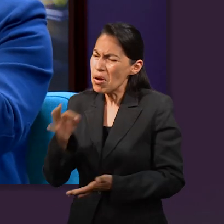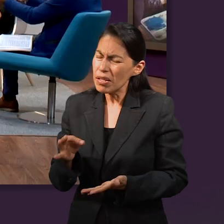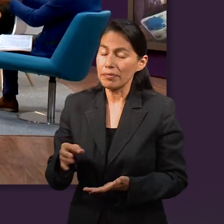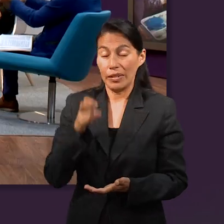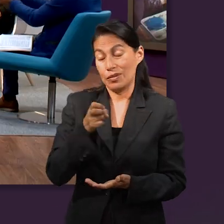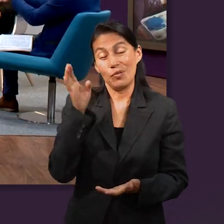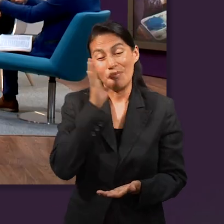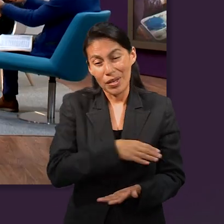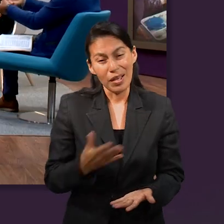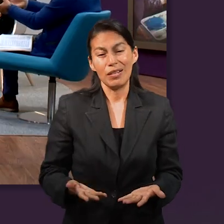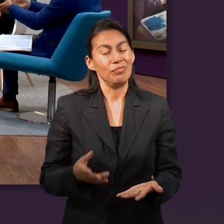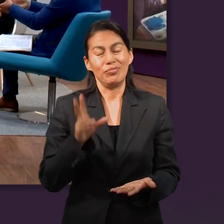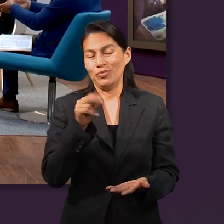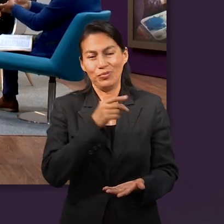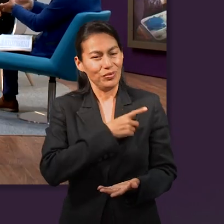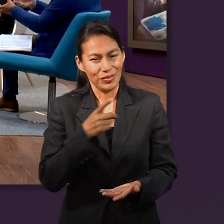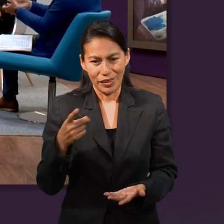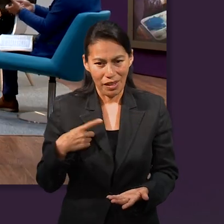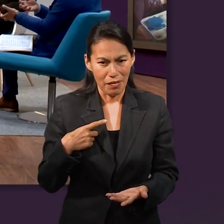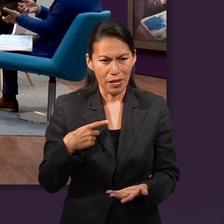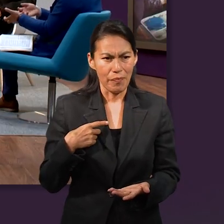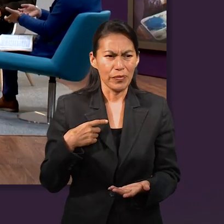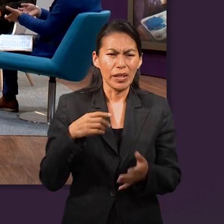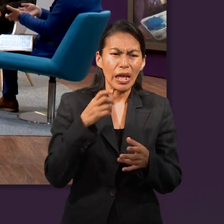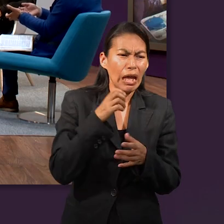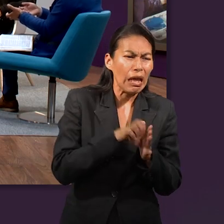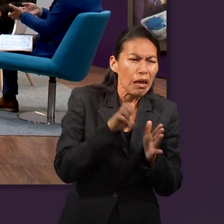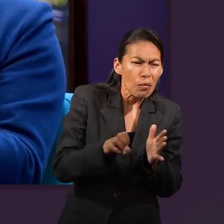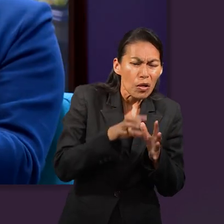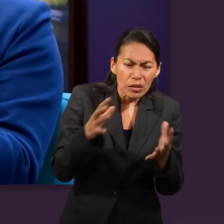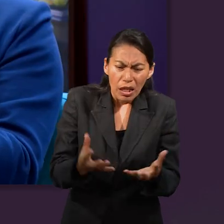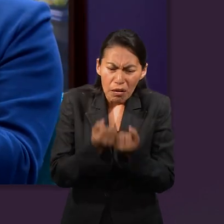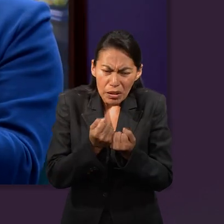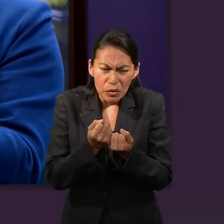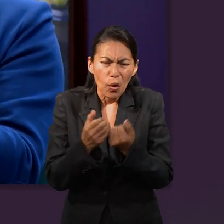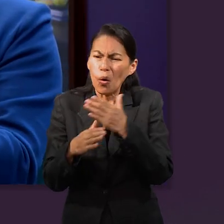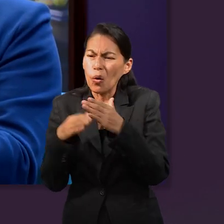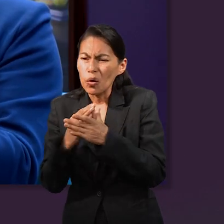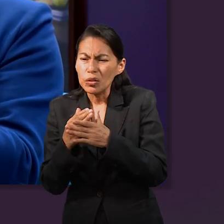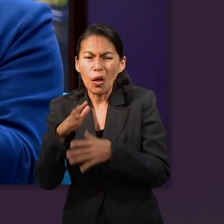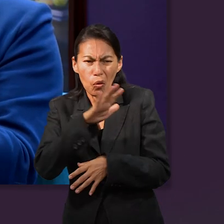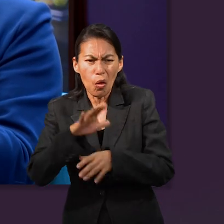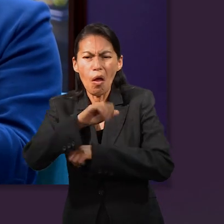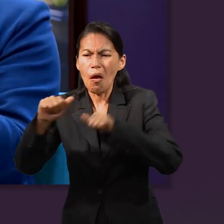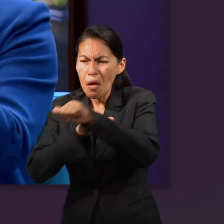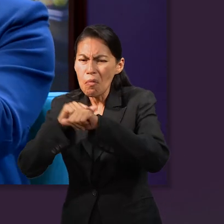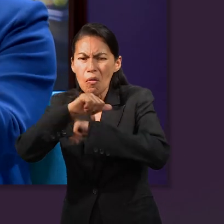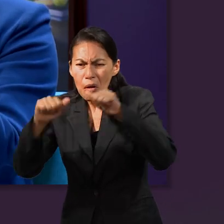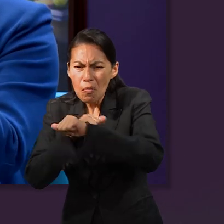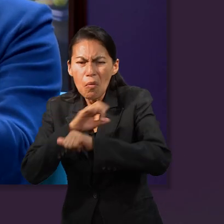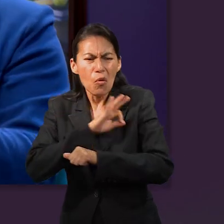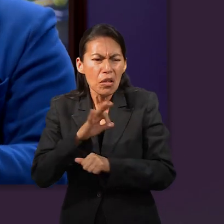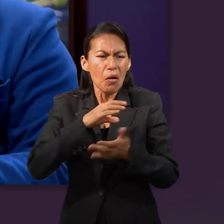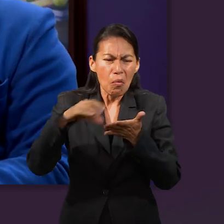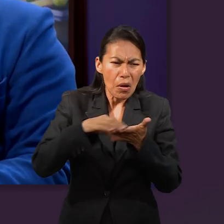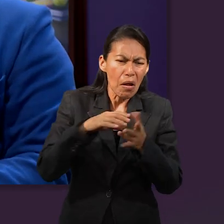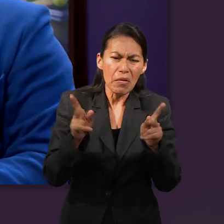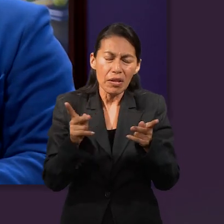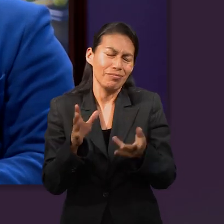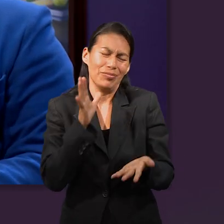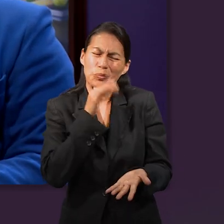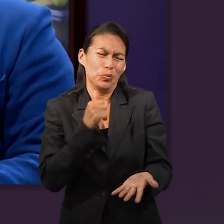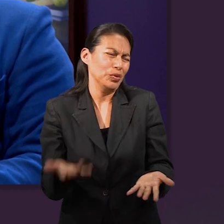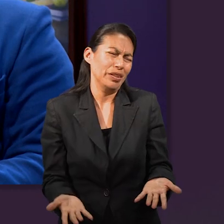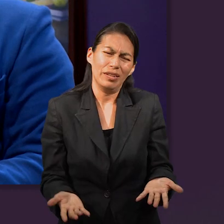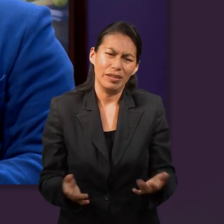un trueque, le decimos nosotros. Y eso es peligroso. Creer que la salvación, creer que las cosas se pueden hacer por trueques. Así